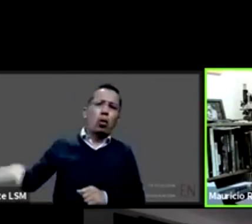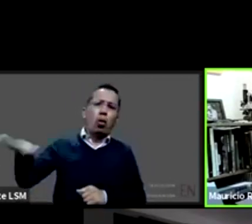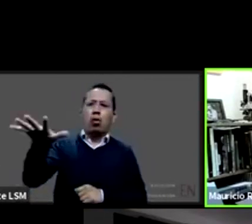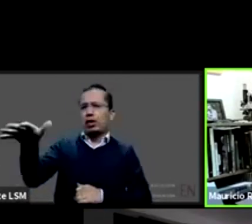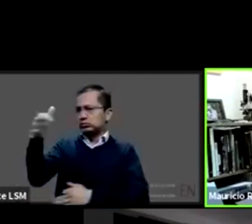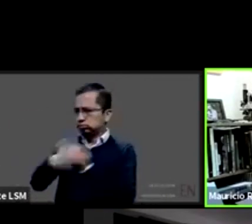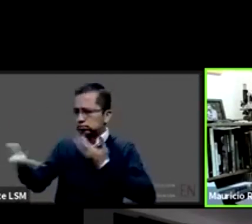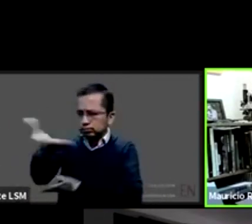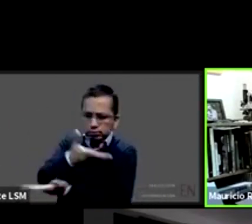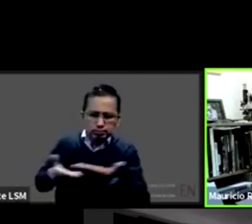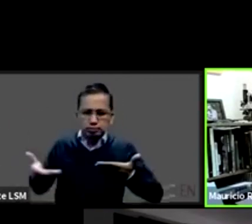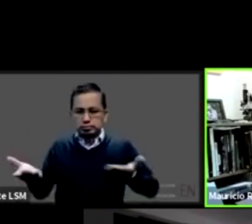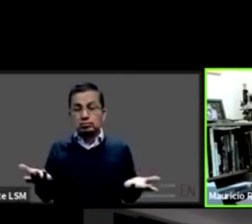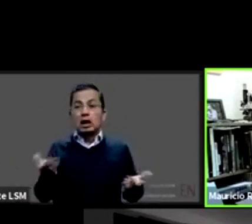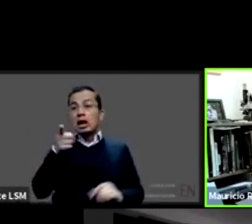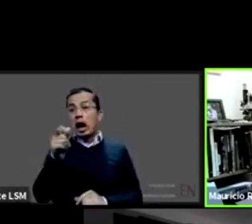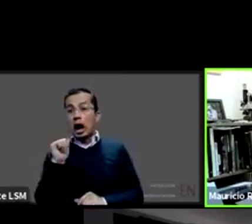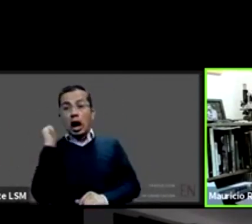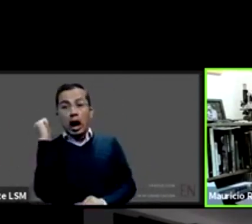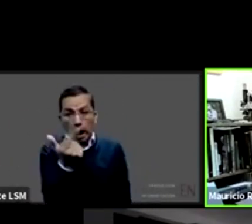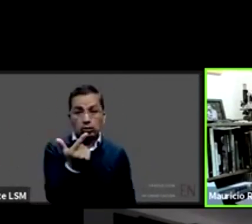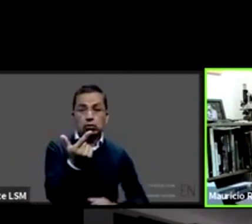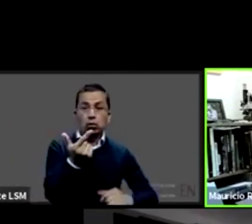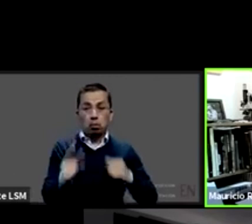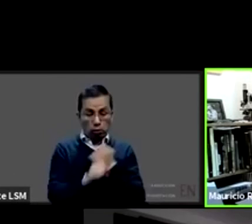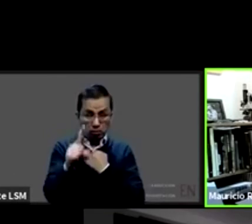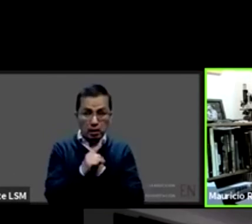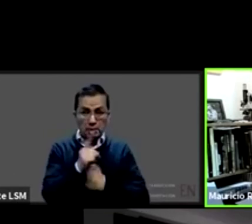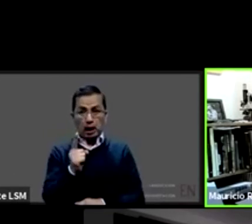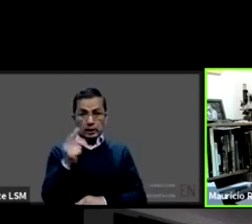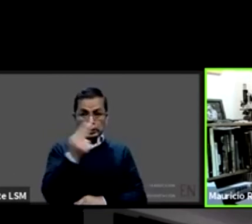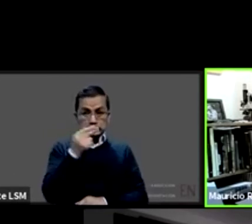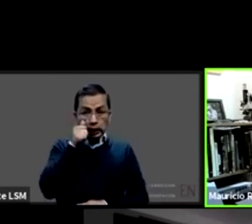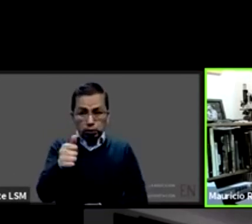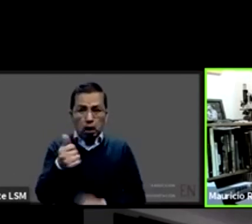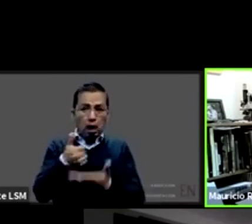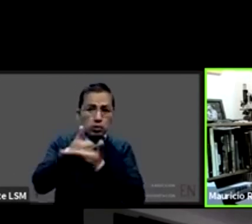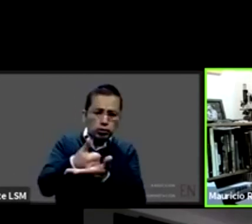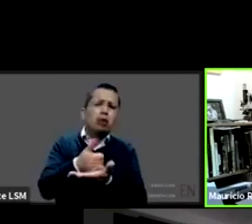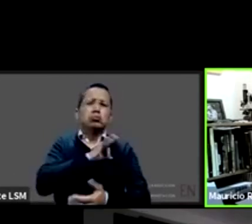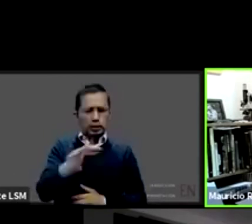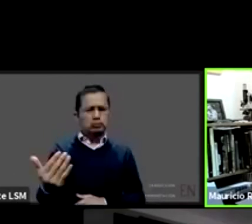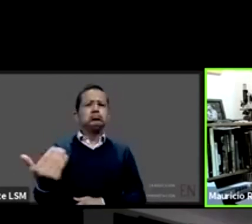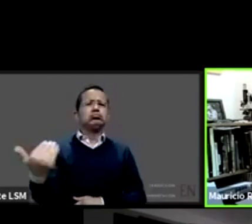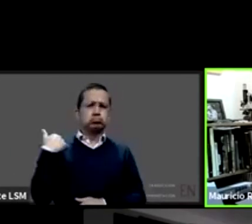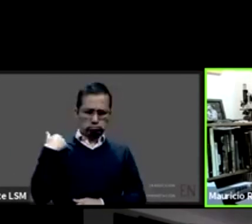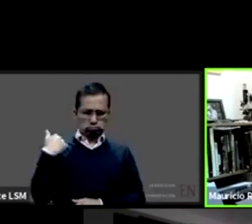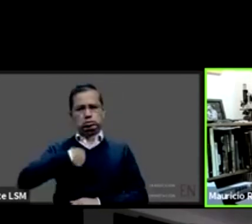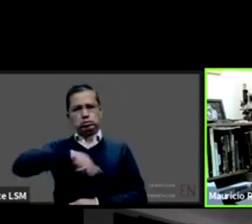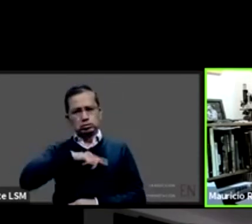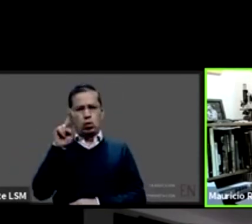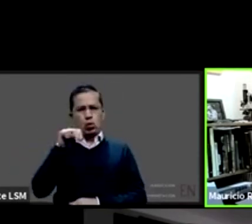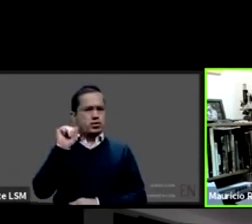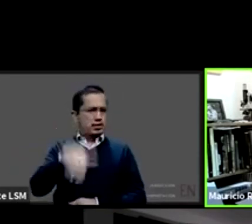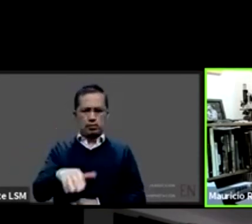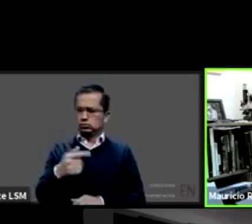para para cualquier problema que haya que resolver y cualquier solución que quieran compartir siempre estaremos abiertos muchísimas